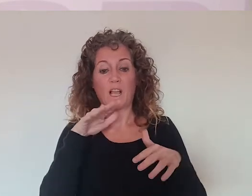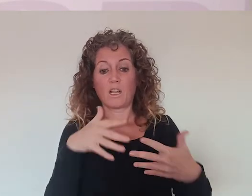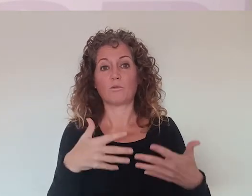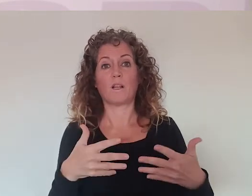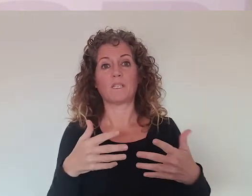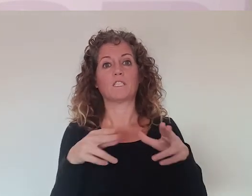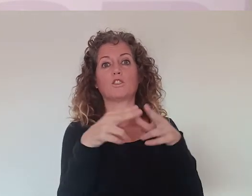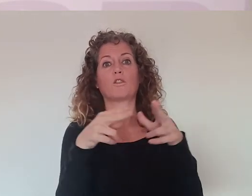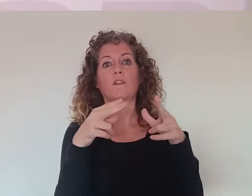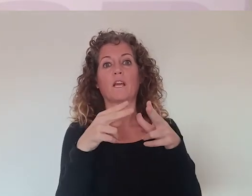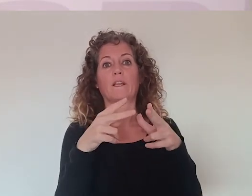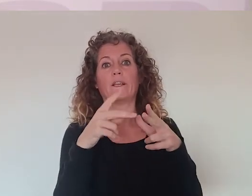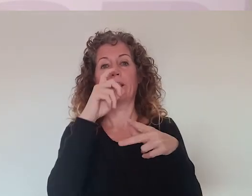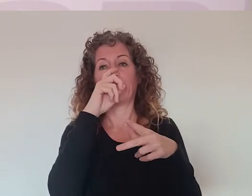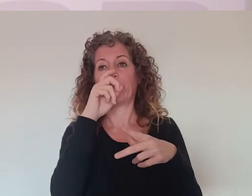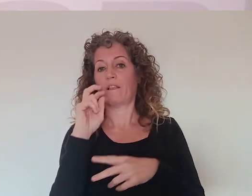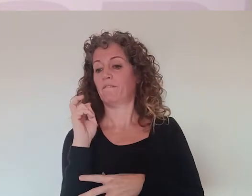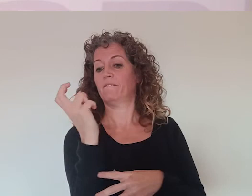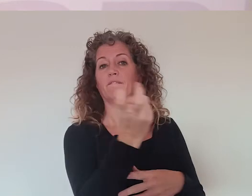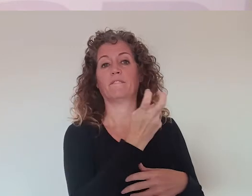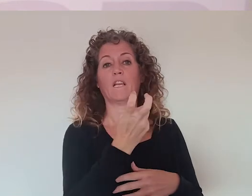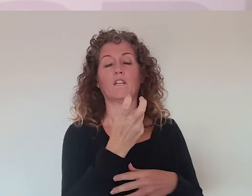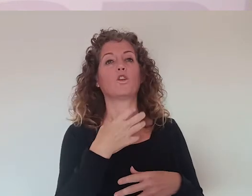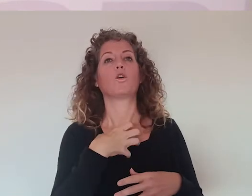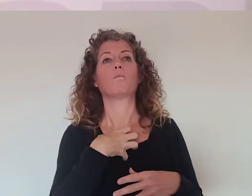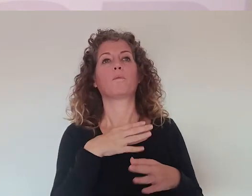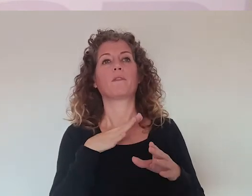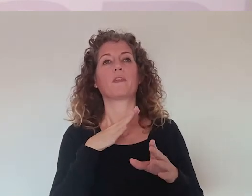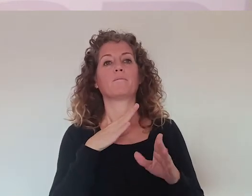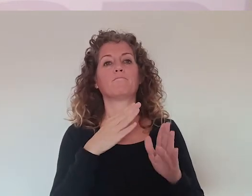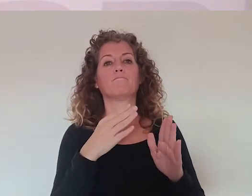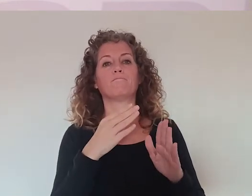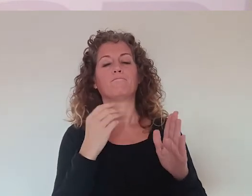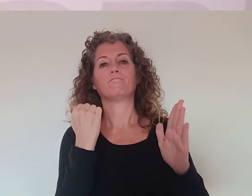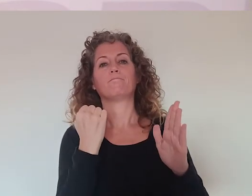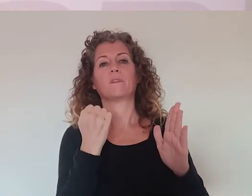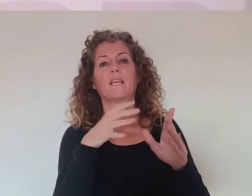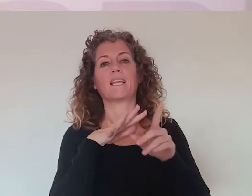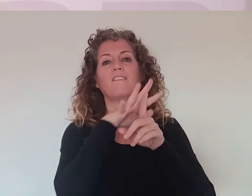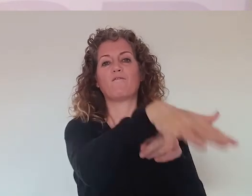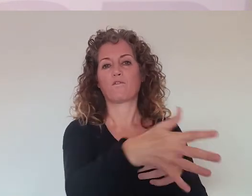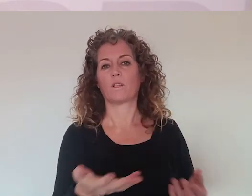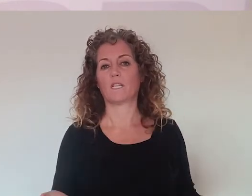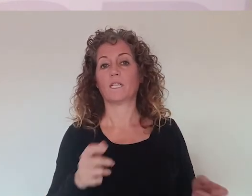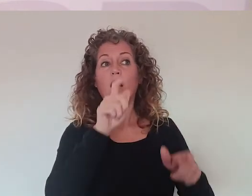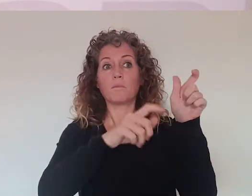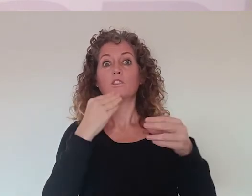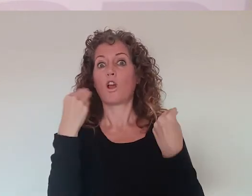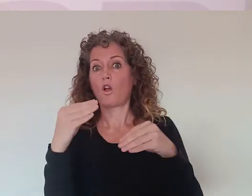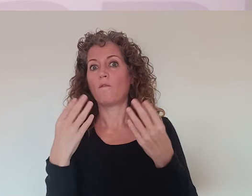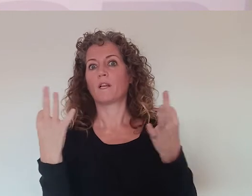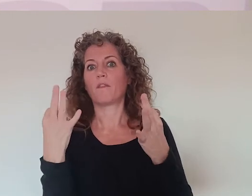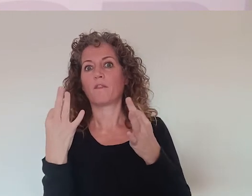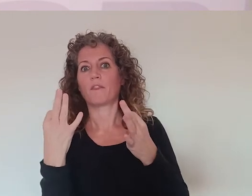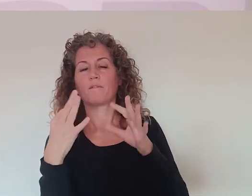intergeneracional donde la edad no nos tiene que marcar ni condicionar y efectivamente las personas jóvenes tienen que